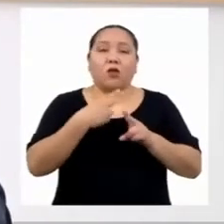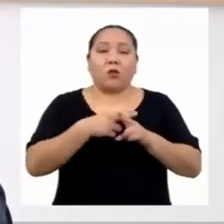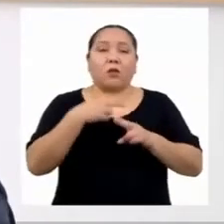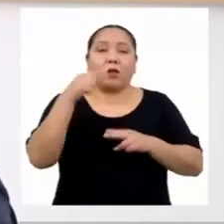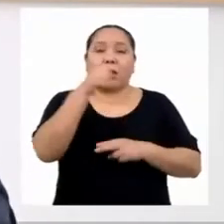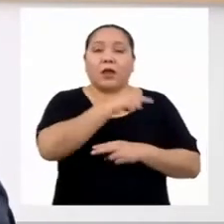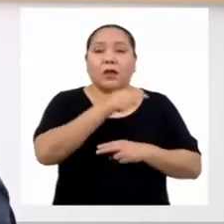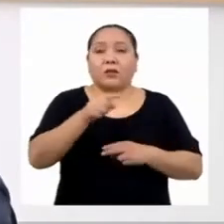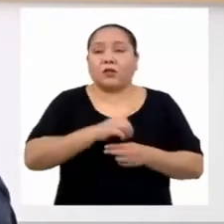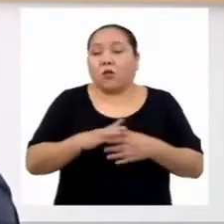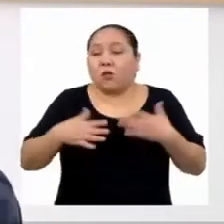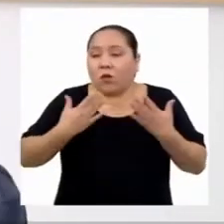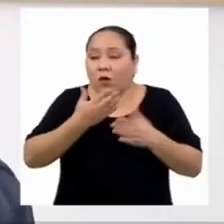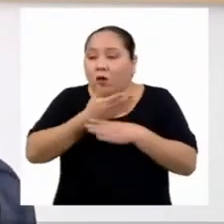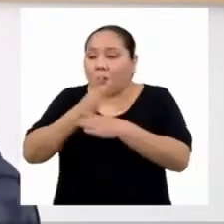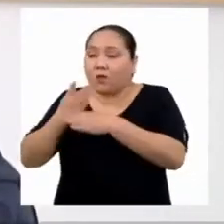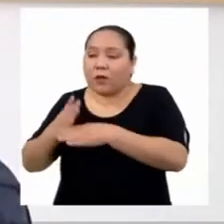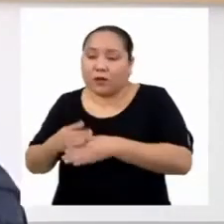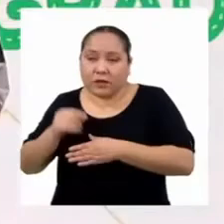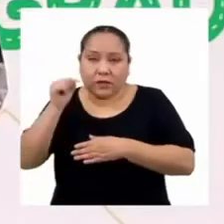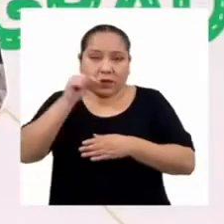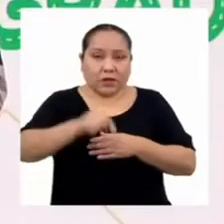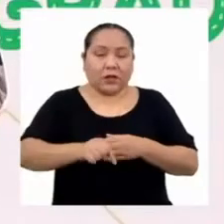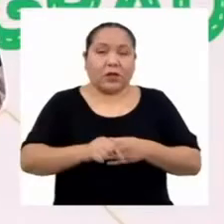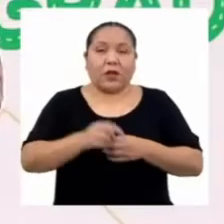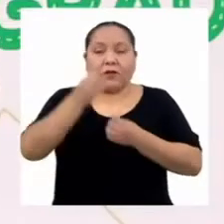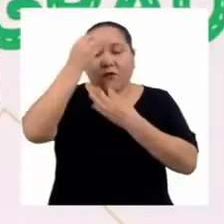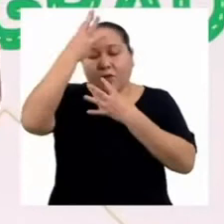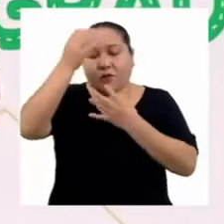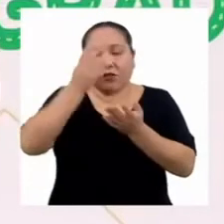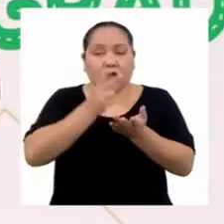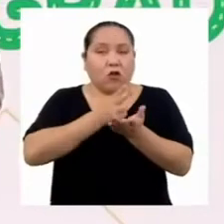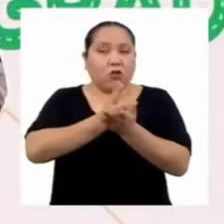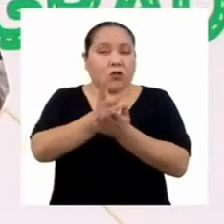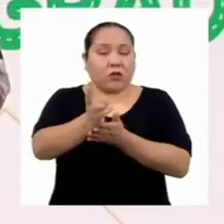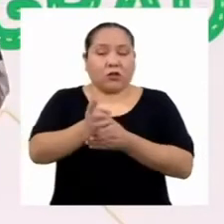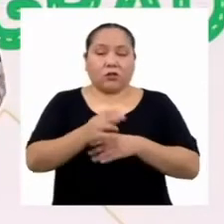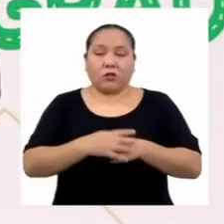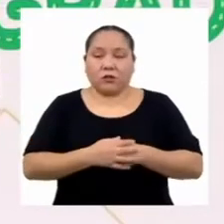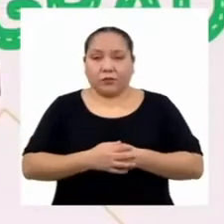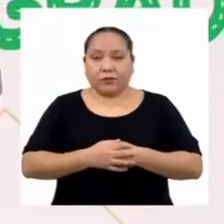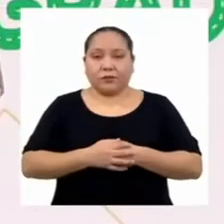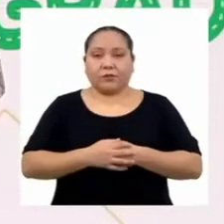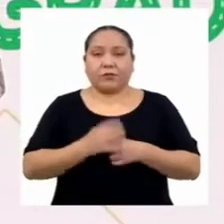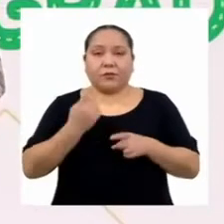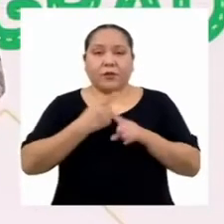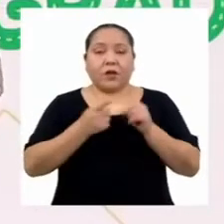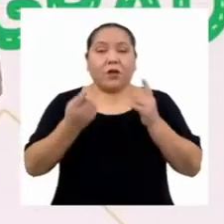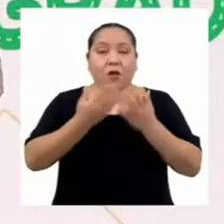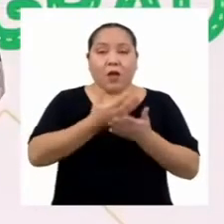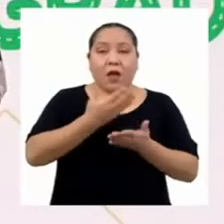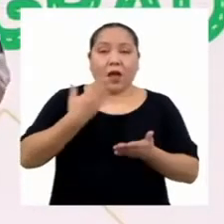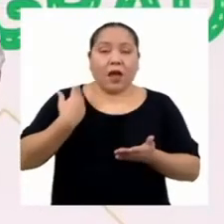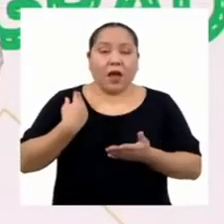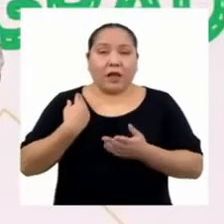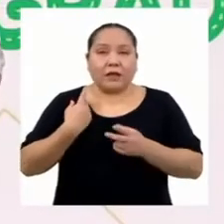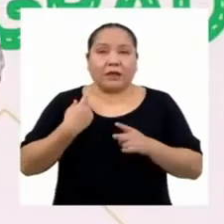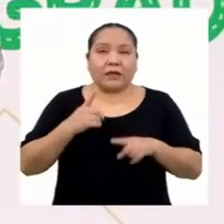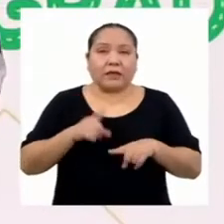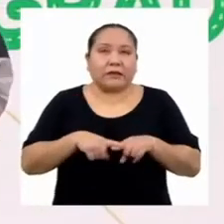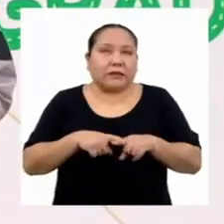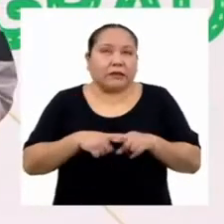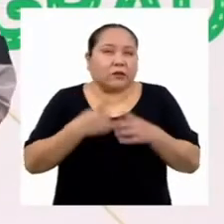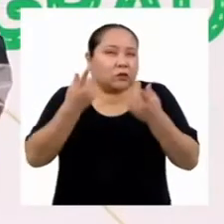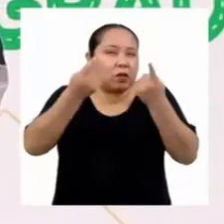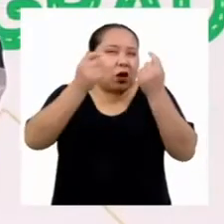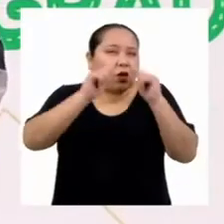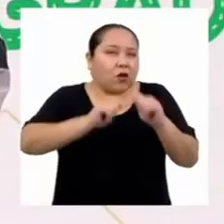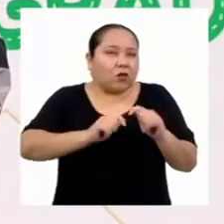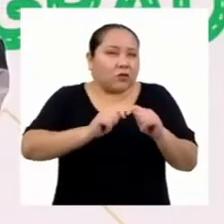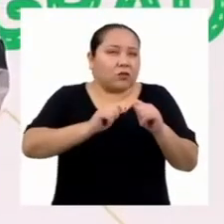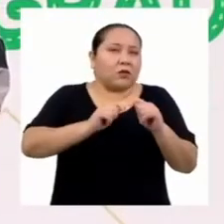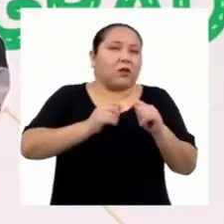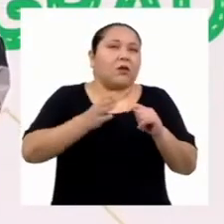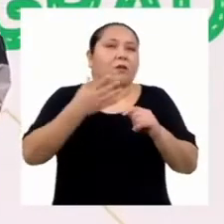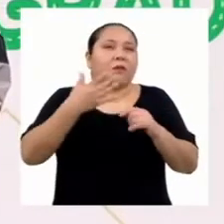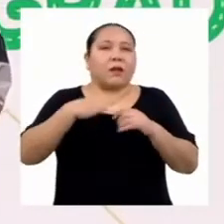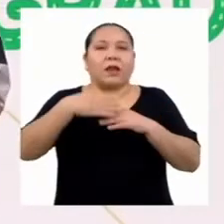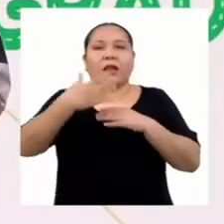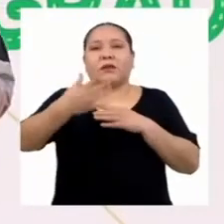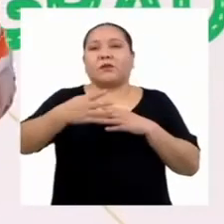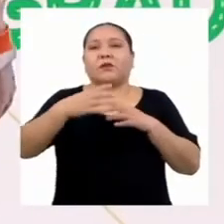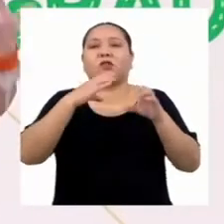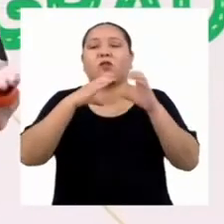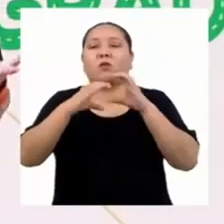compartir su información de manera más sincera. Pero antes, vale la pena tomar una pausa para compartirles algo muy importante.